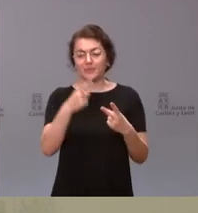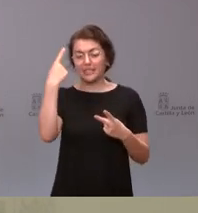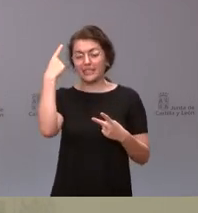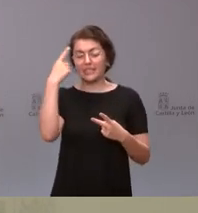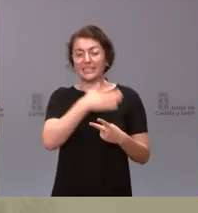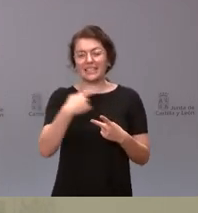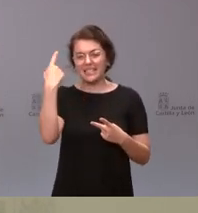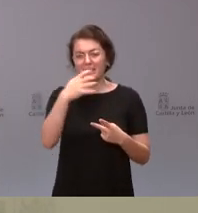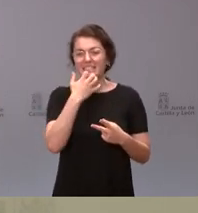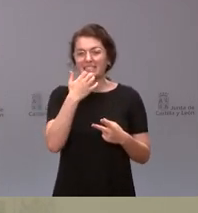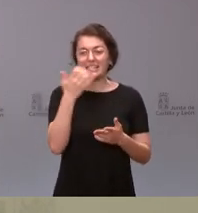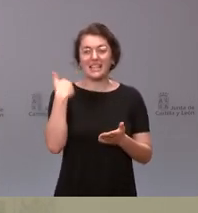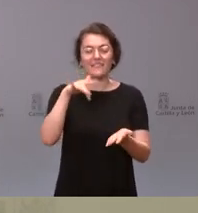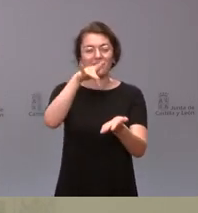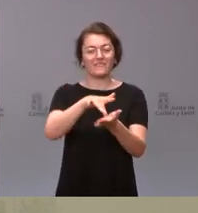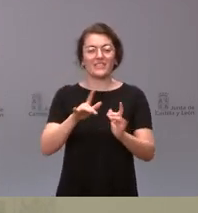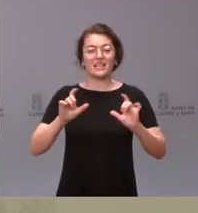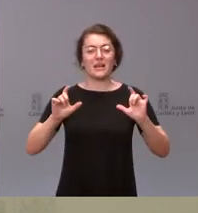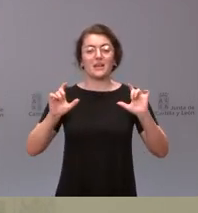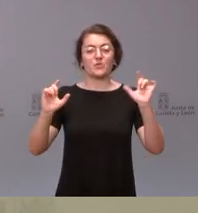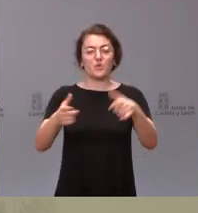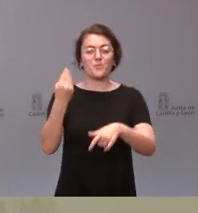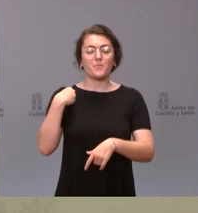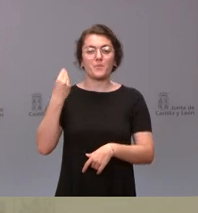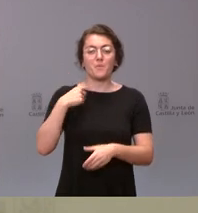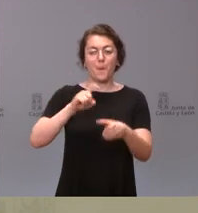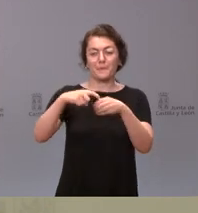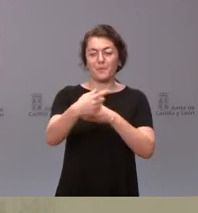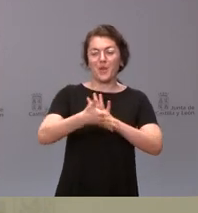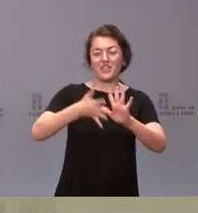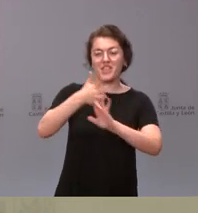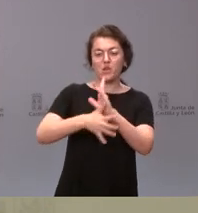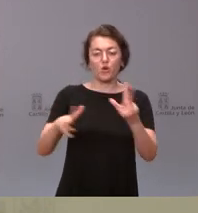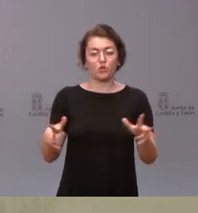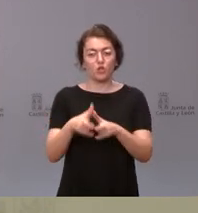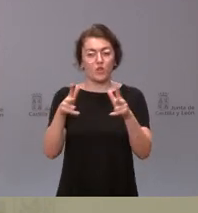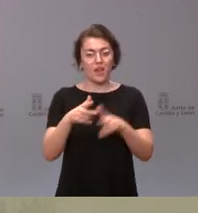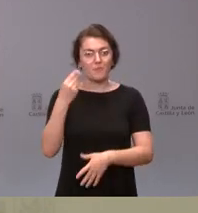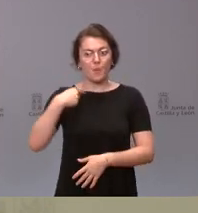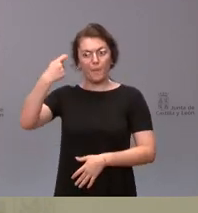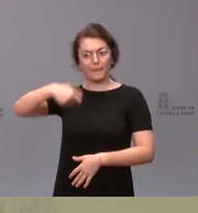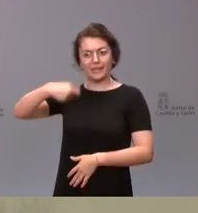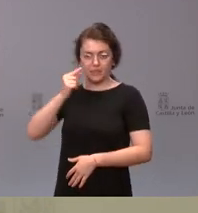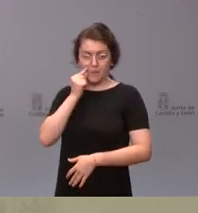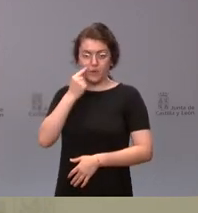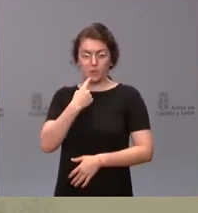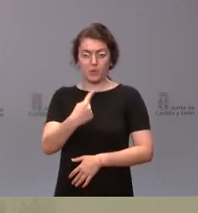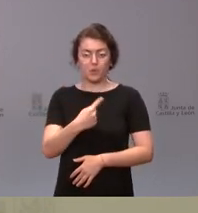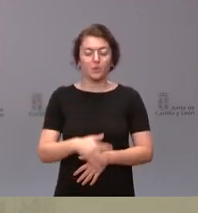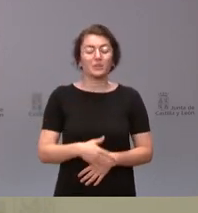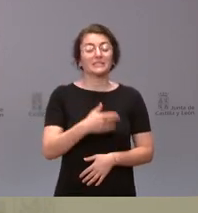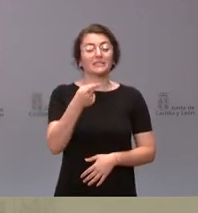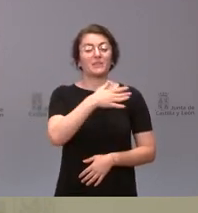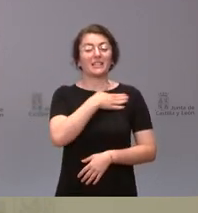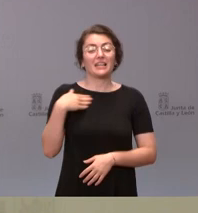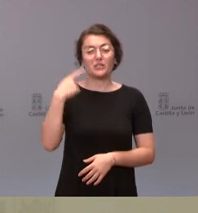fecha para la reunión con los miembros del diálogo social que anunció ayer el presidente. Y me gustaría que aclarara si el recorte de